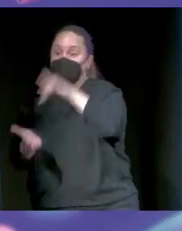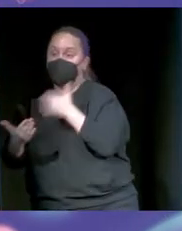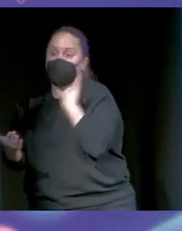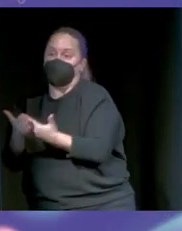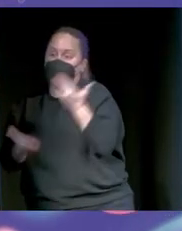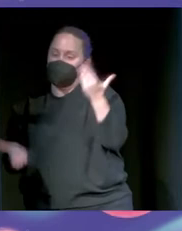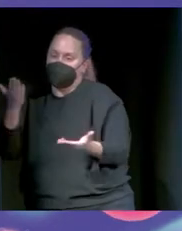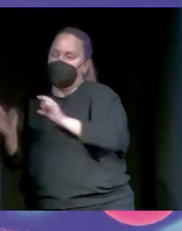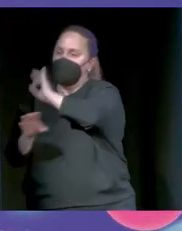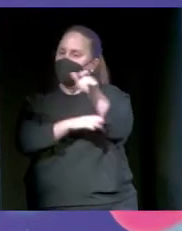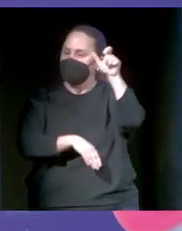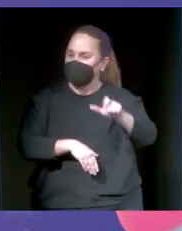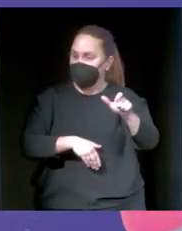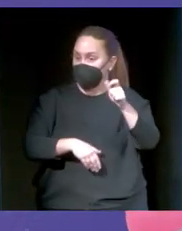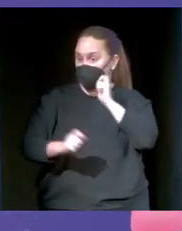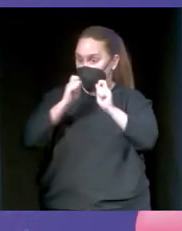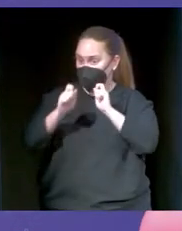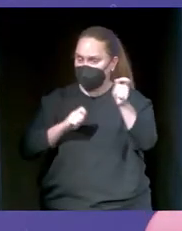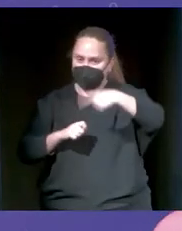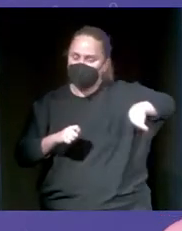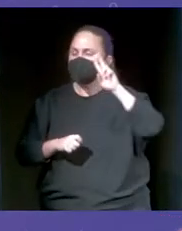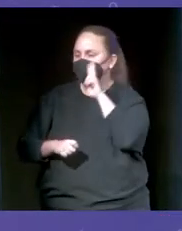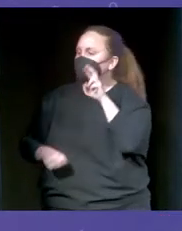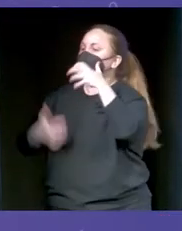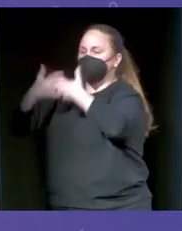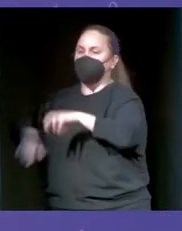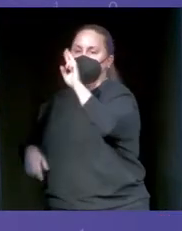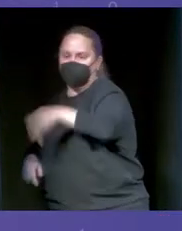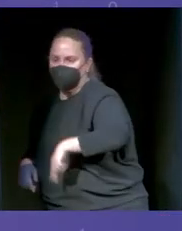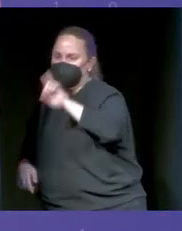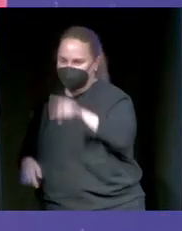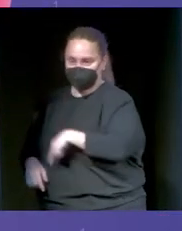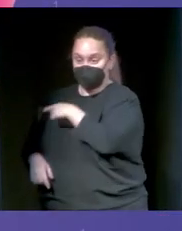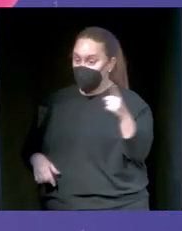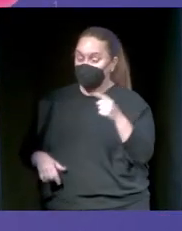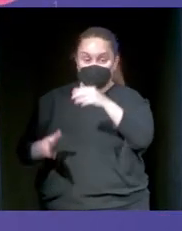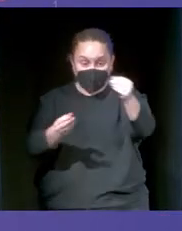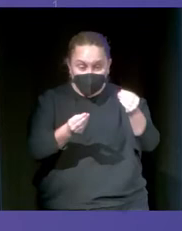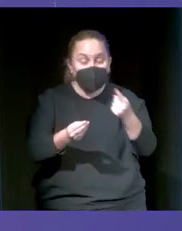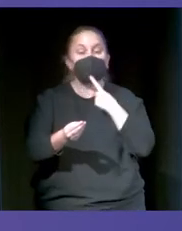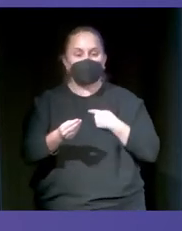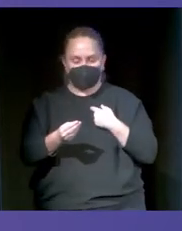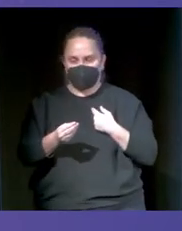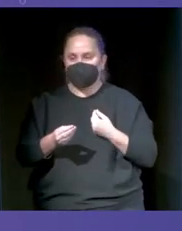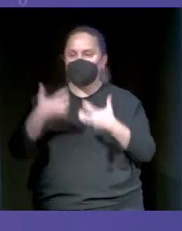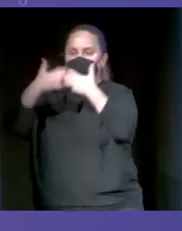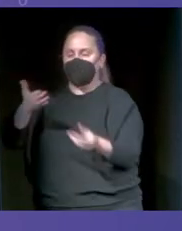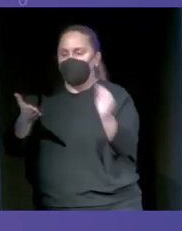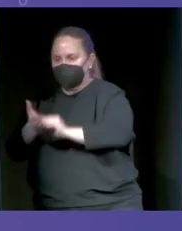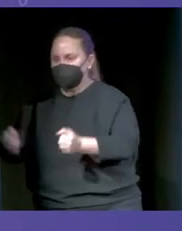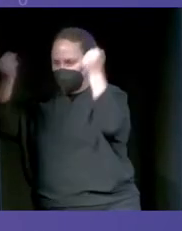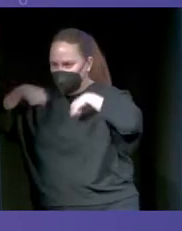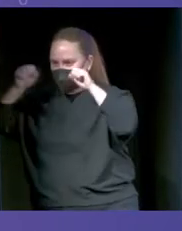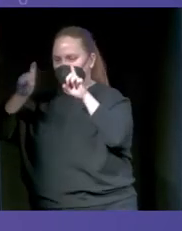mandan a los periodistas. Y los periodistas nos dicen, tenía razón la máquina, no la tenía. Y con eso que nos dicen, reentrenamos la máquina todos los días.